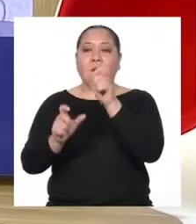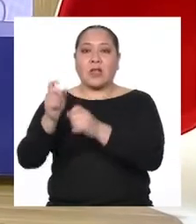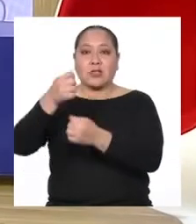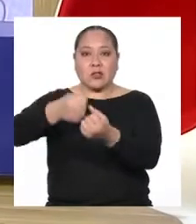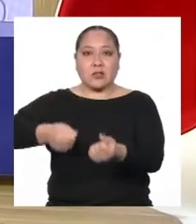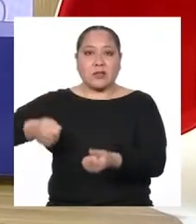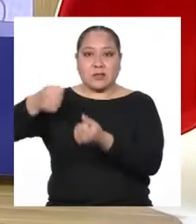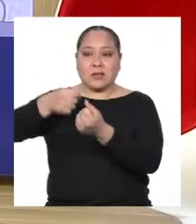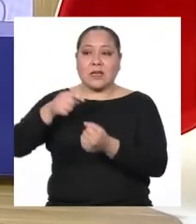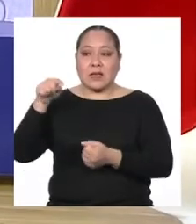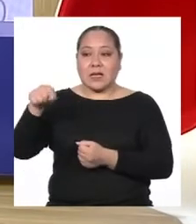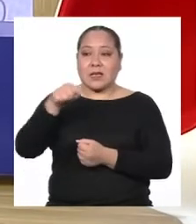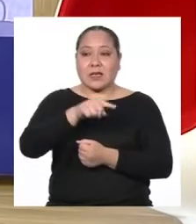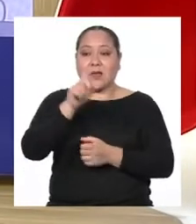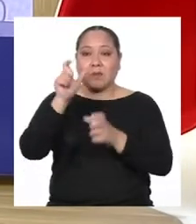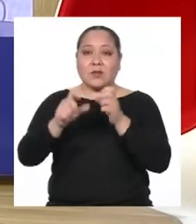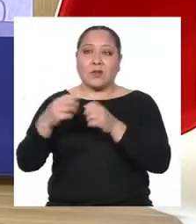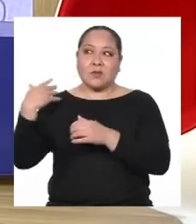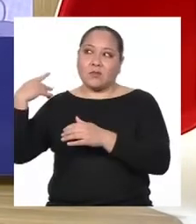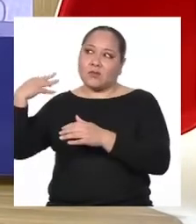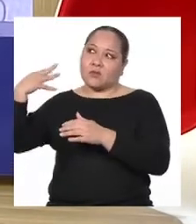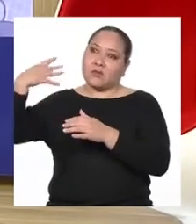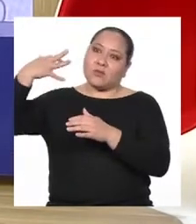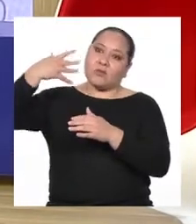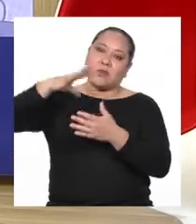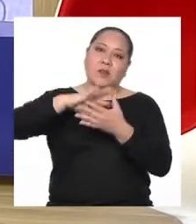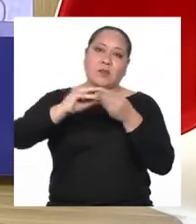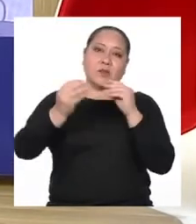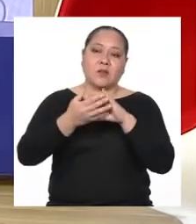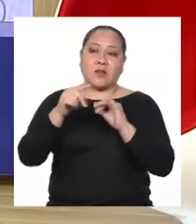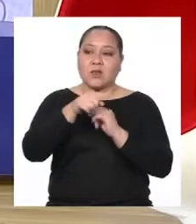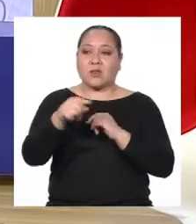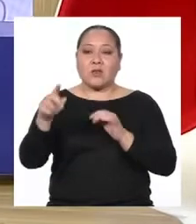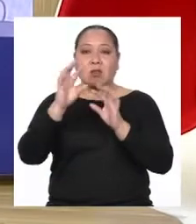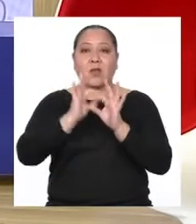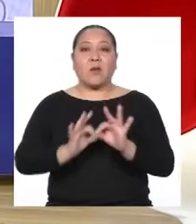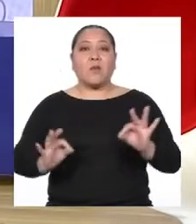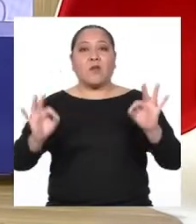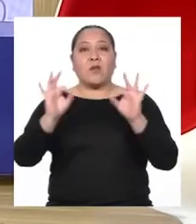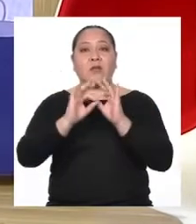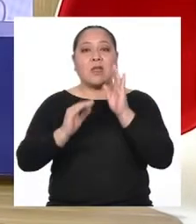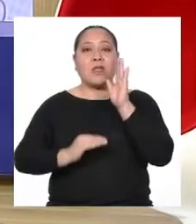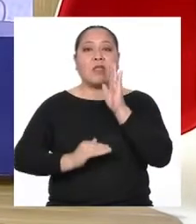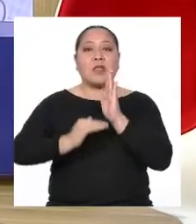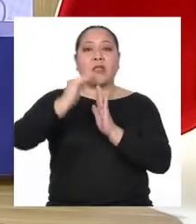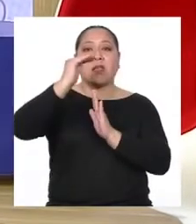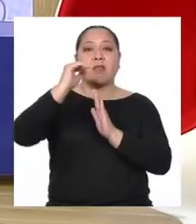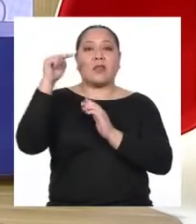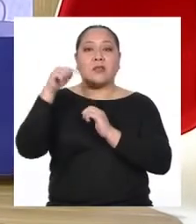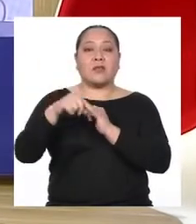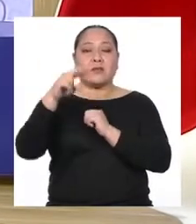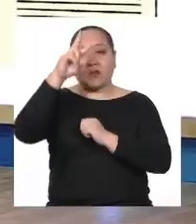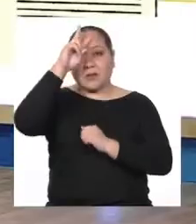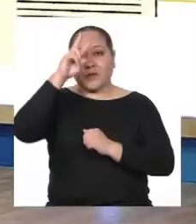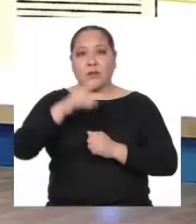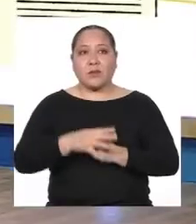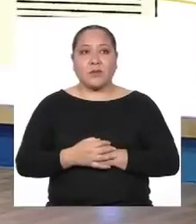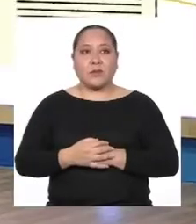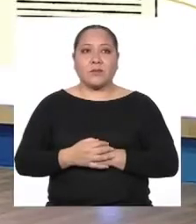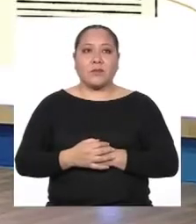Quienes a lo largo de la historia han sido un factor decisivo en el crecimiento del Perú